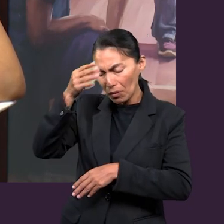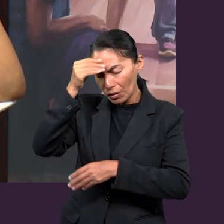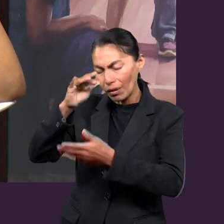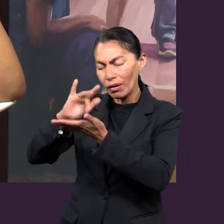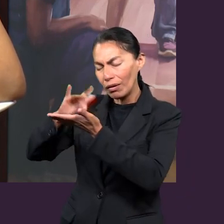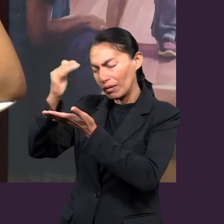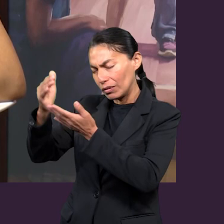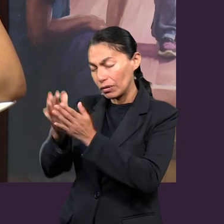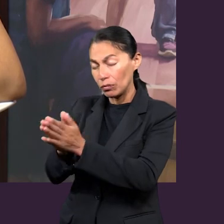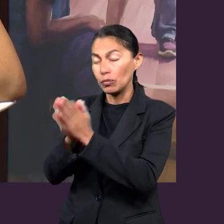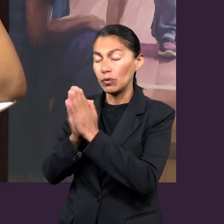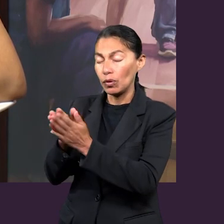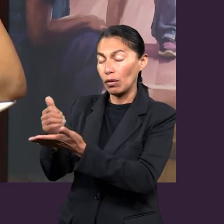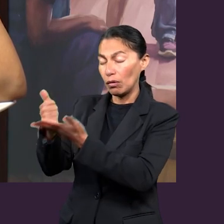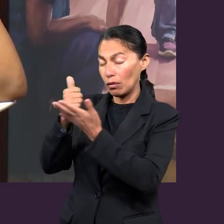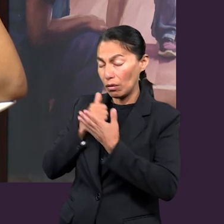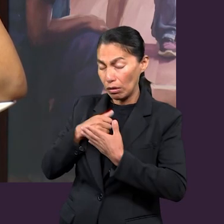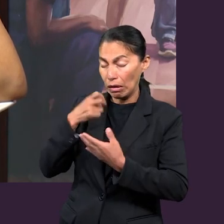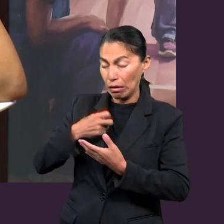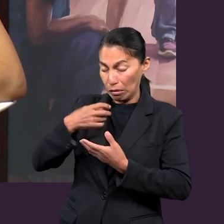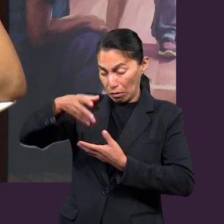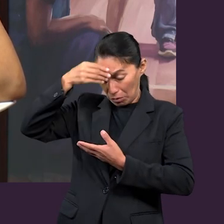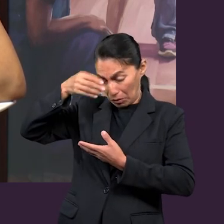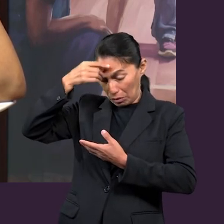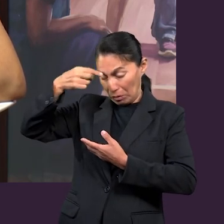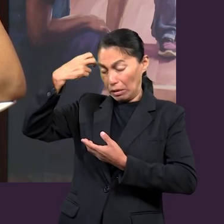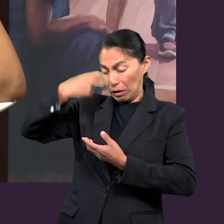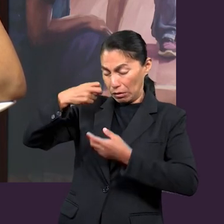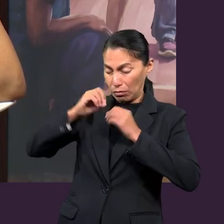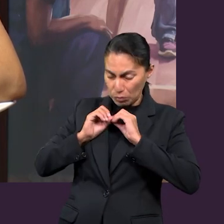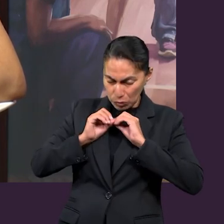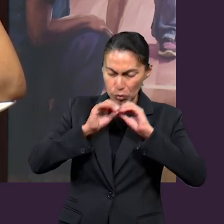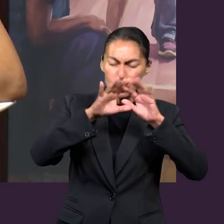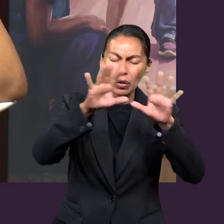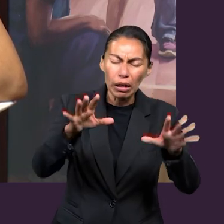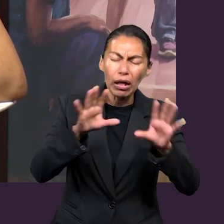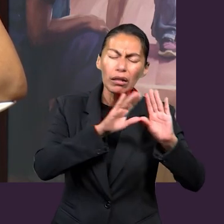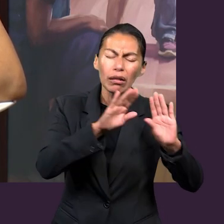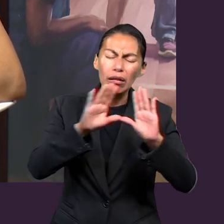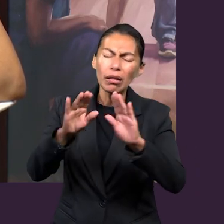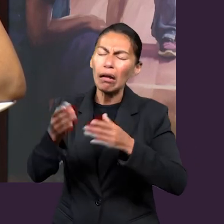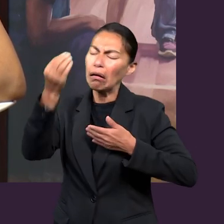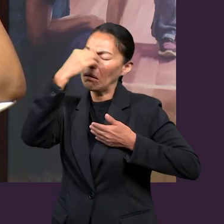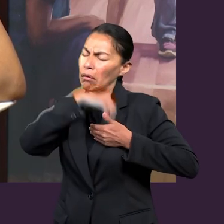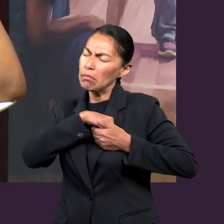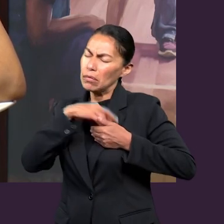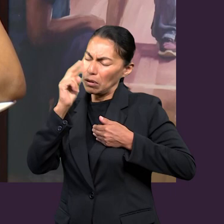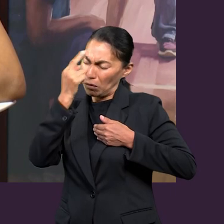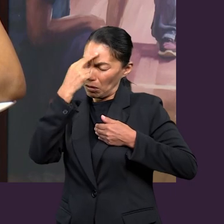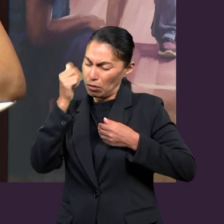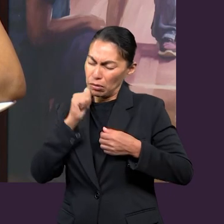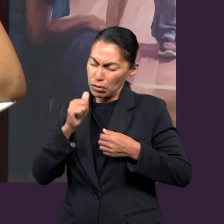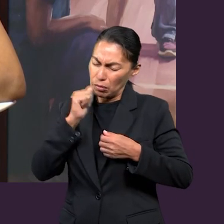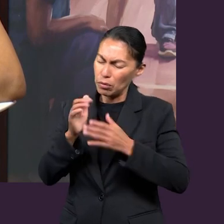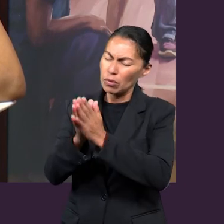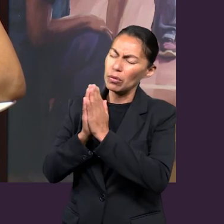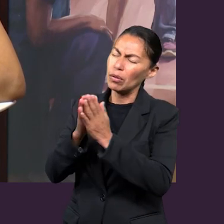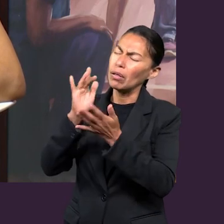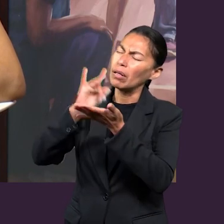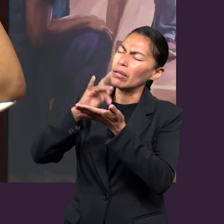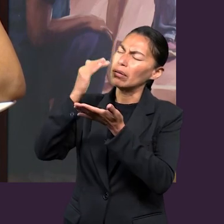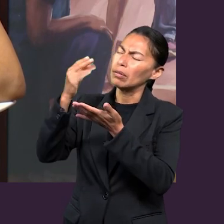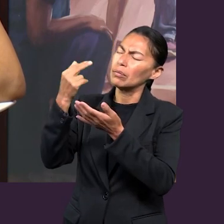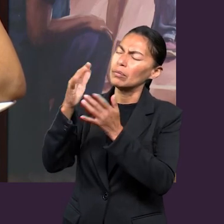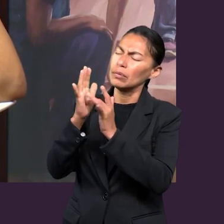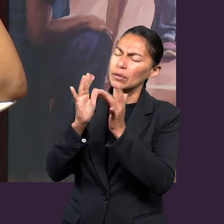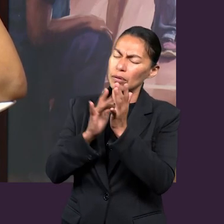y ayúdanos también a compartirlo de la mejor manera y que podamos guardarlo en nuestro corazón también. Eso te lo pido y te lo agradezco en el nombre